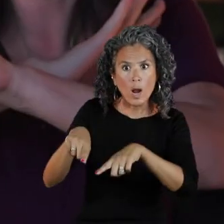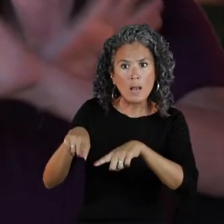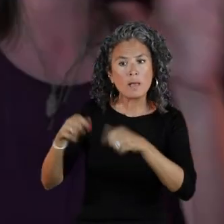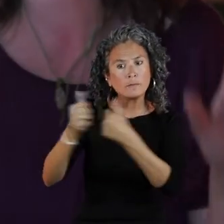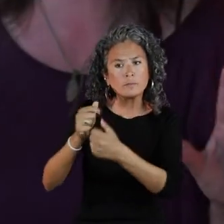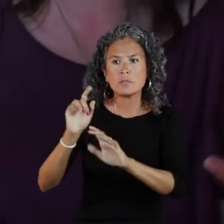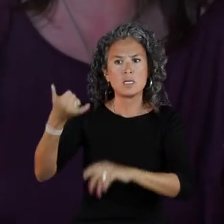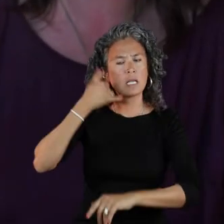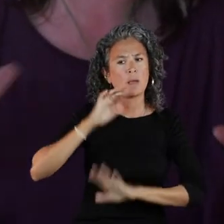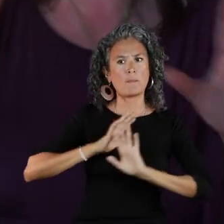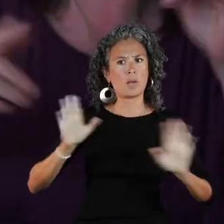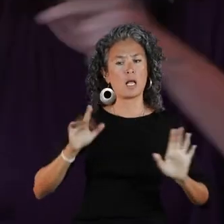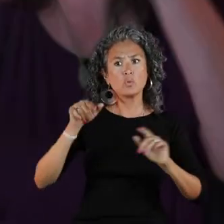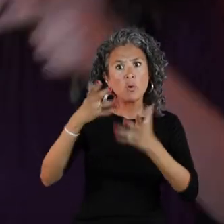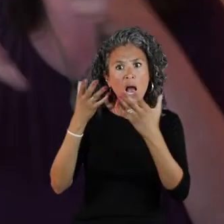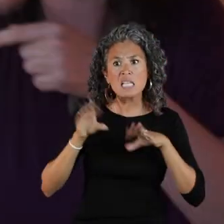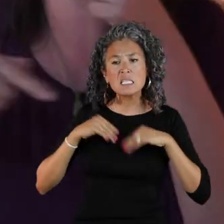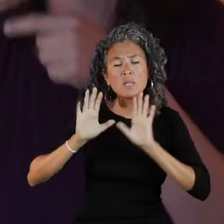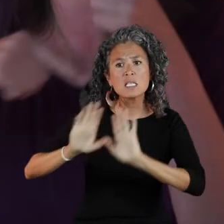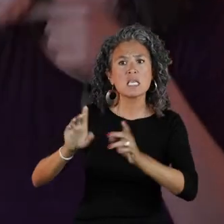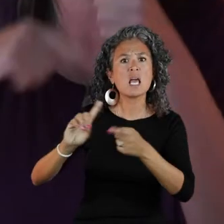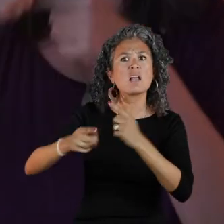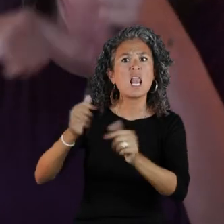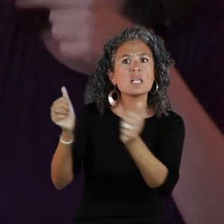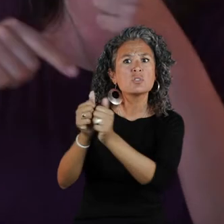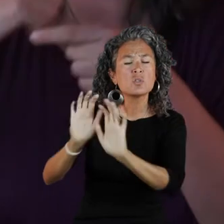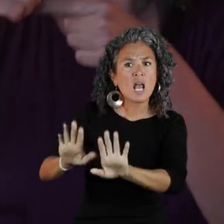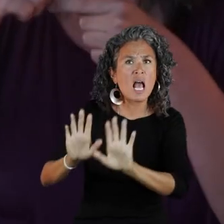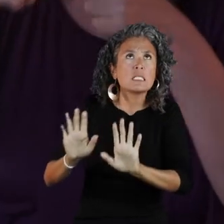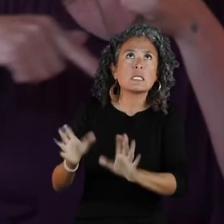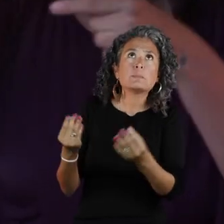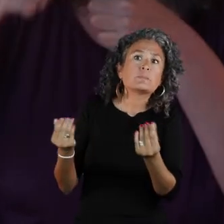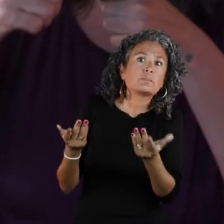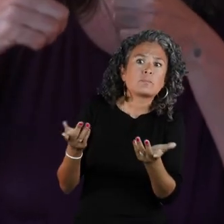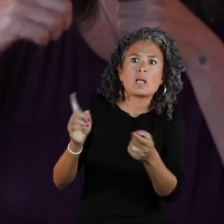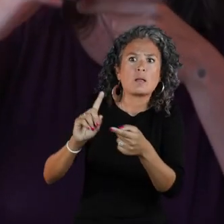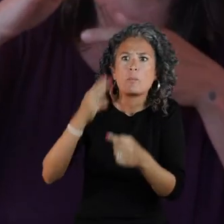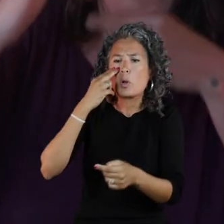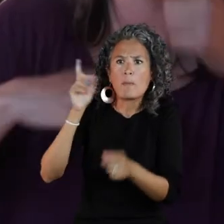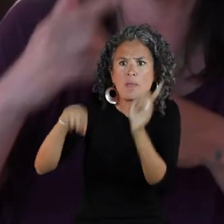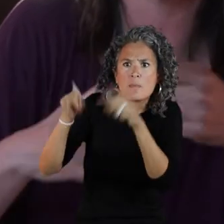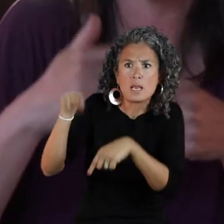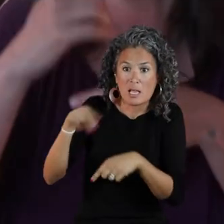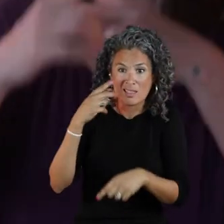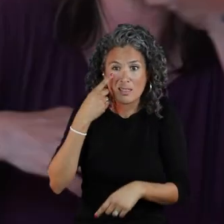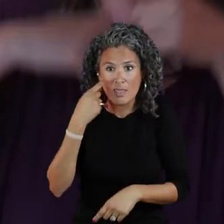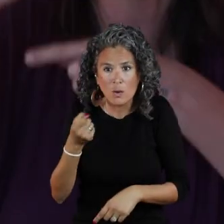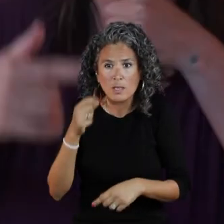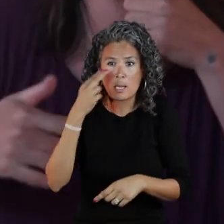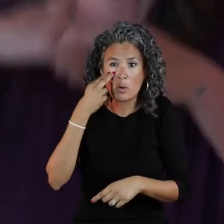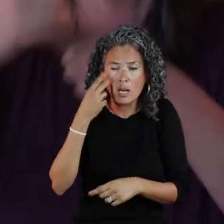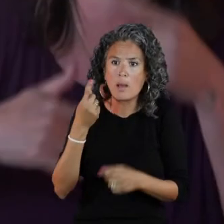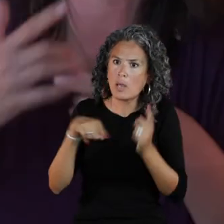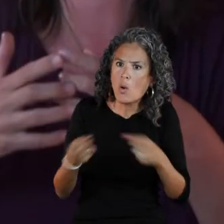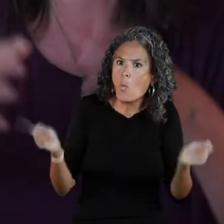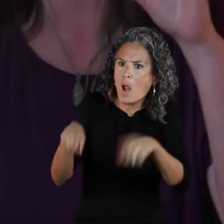vuelves con él no me puedes volver a llamar porque si tú quieres una relación tóxica o si tú estás dando